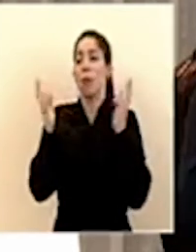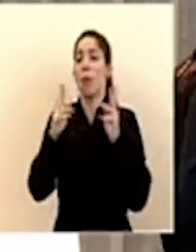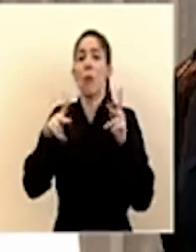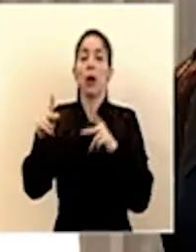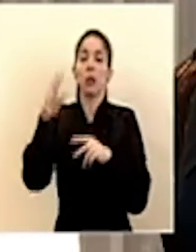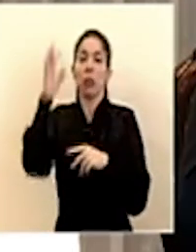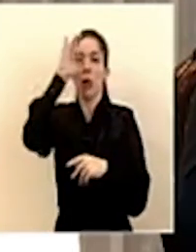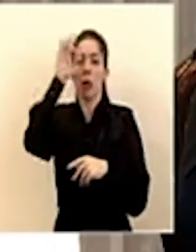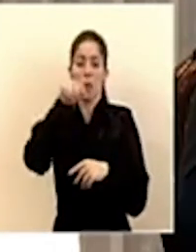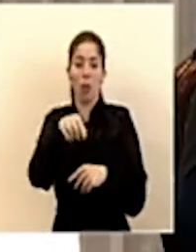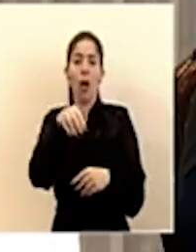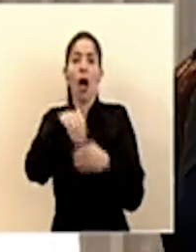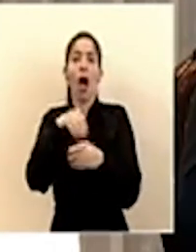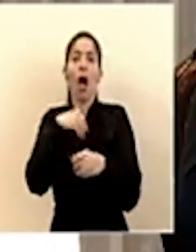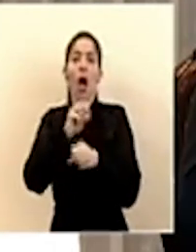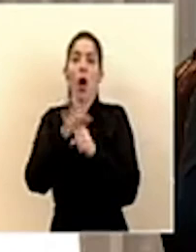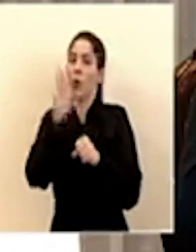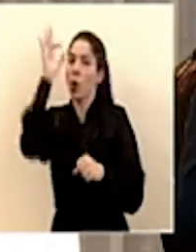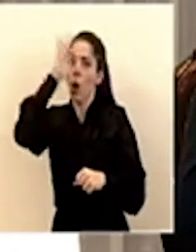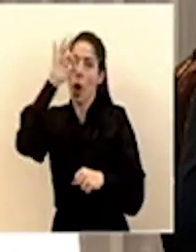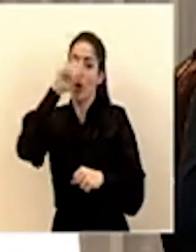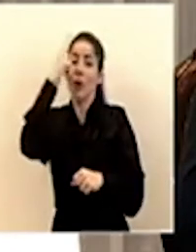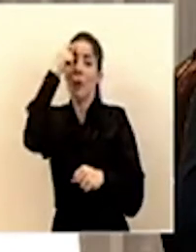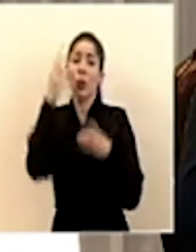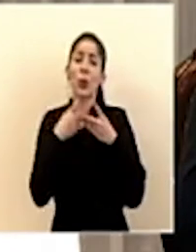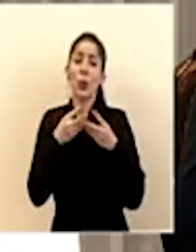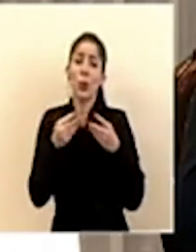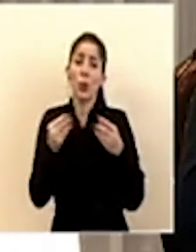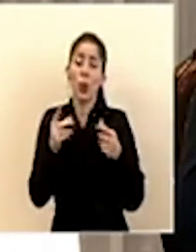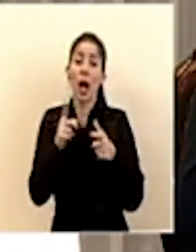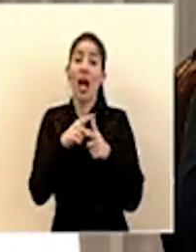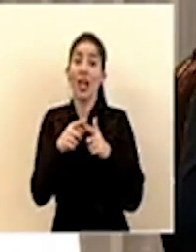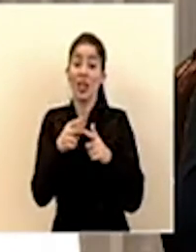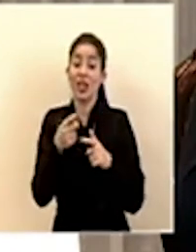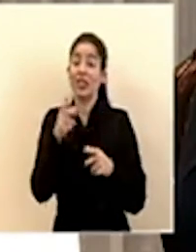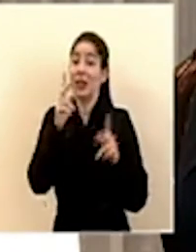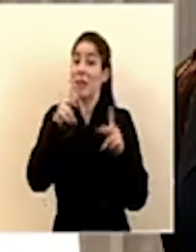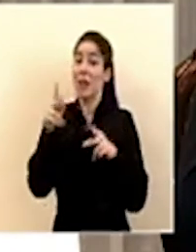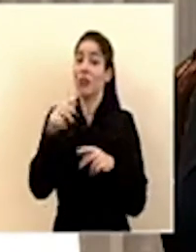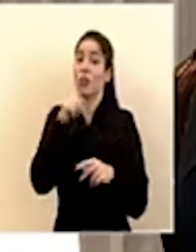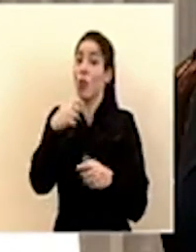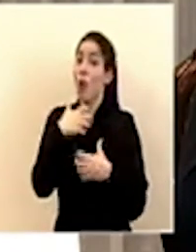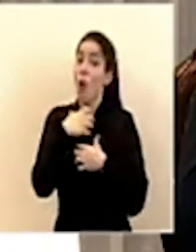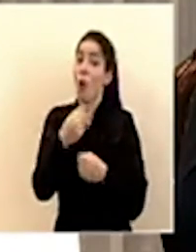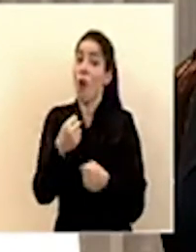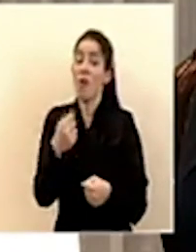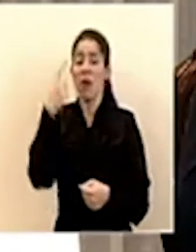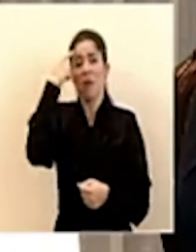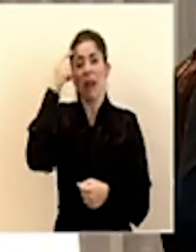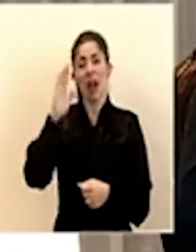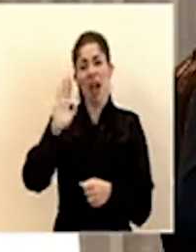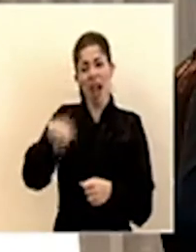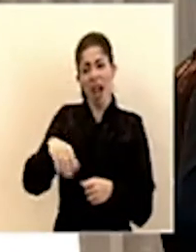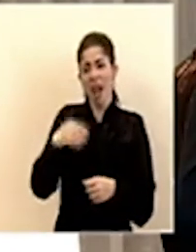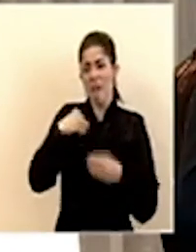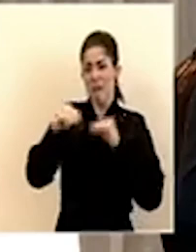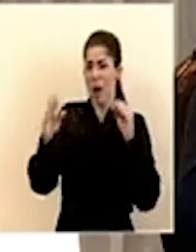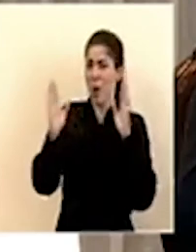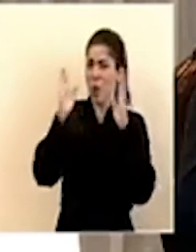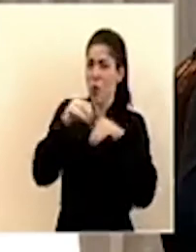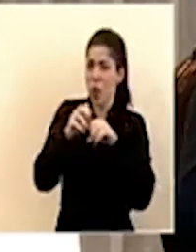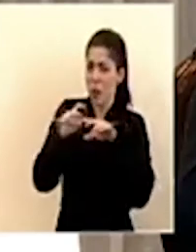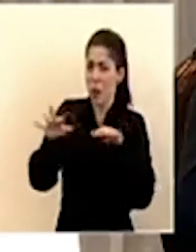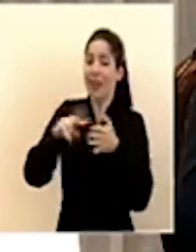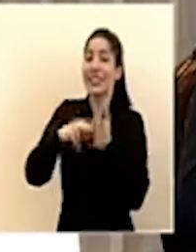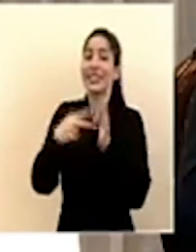dieron cuenta que tuvieron COVID-19 y eso hace que eventualmente para que la gente no se confíe que no digamos que no hay transmisión comunitaria lo que estamos diciendo